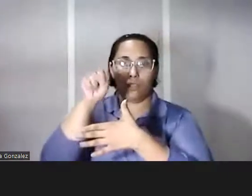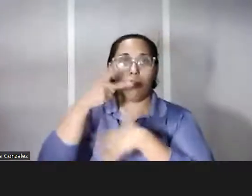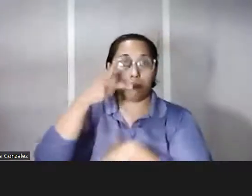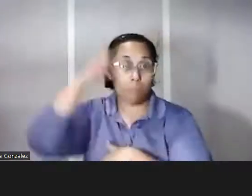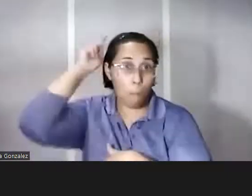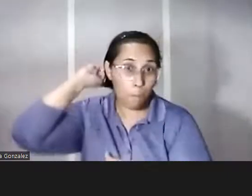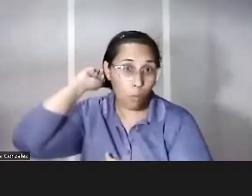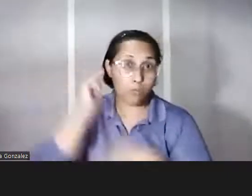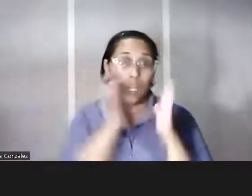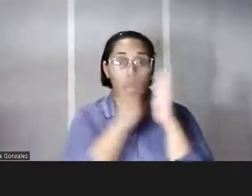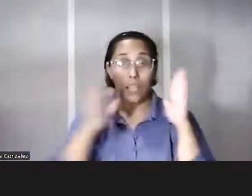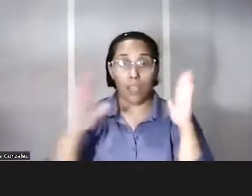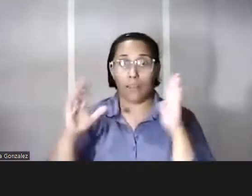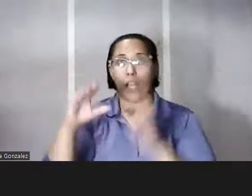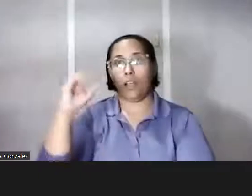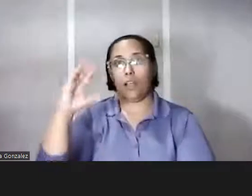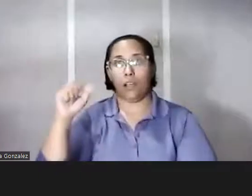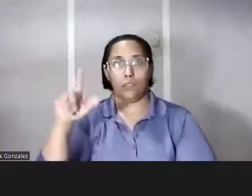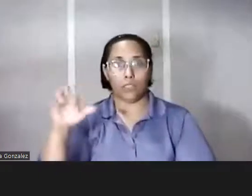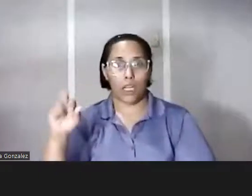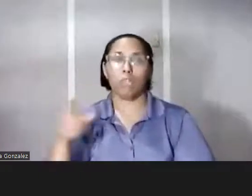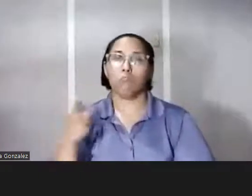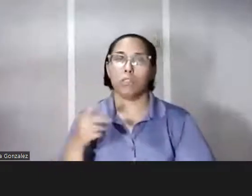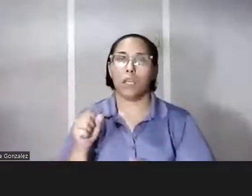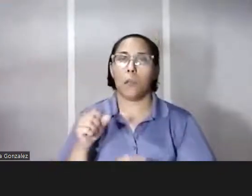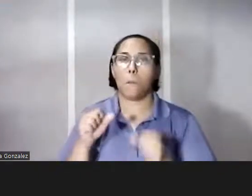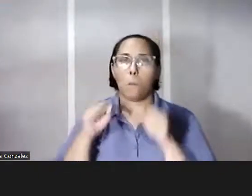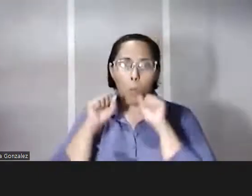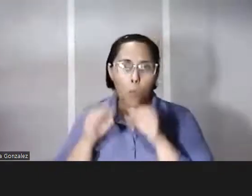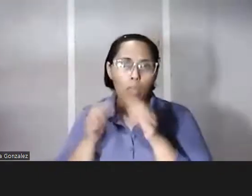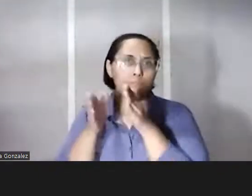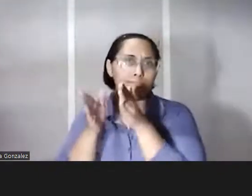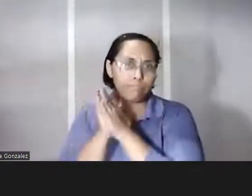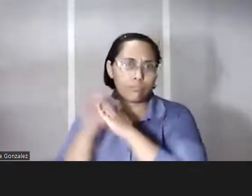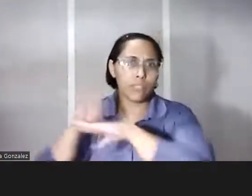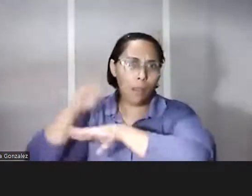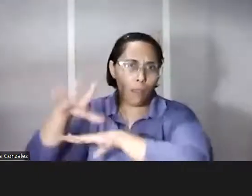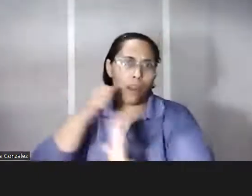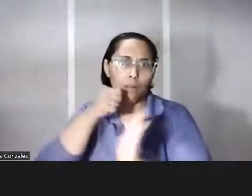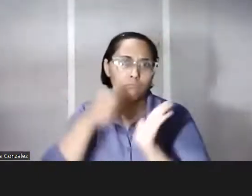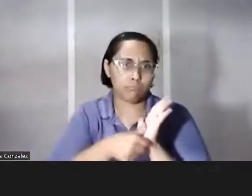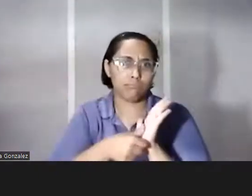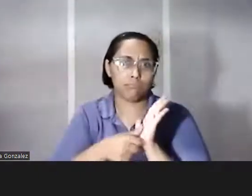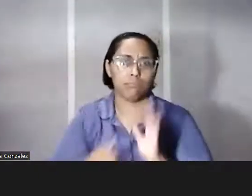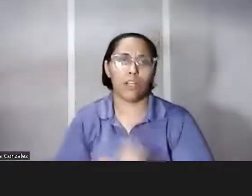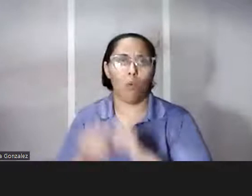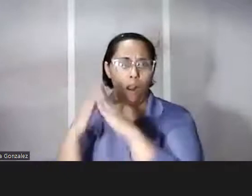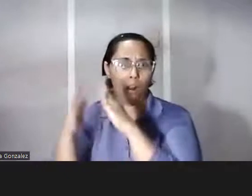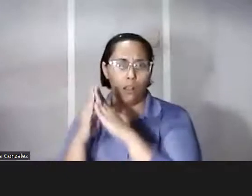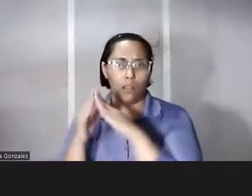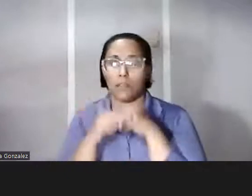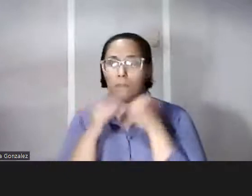la librería El Candil está disponible y que pueden mandarlo a pedir y que se les puede enviar por correo ok la verdad que ahora